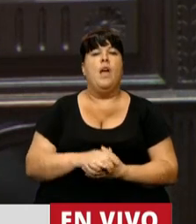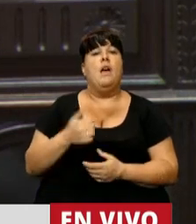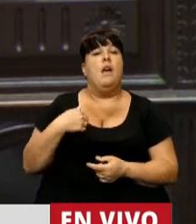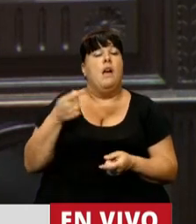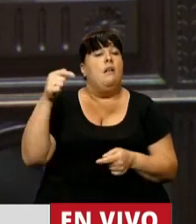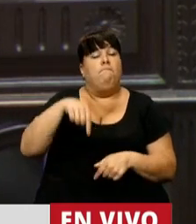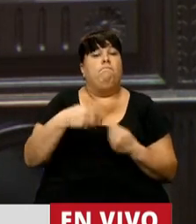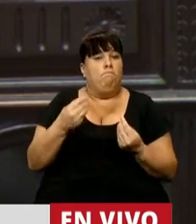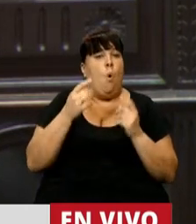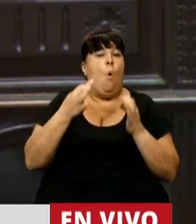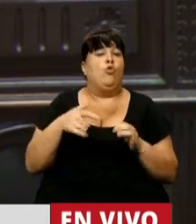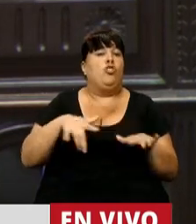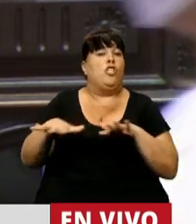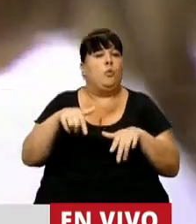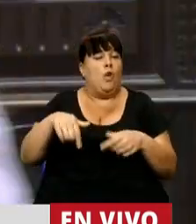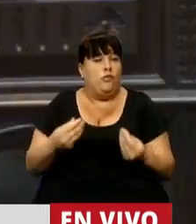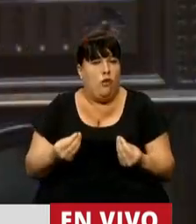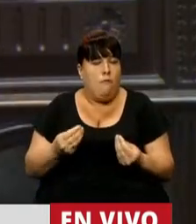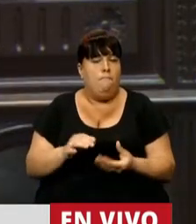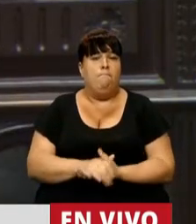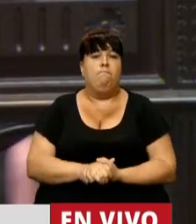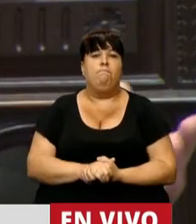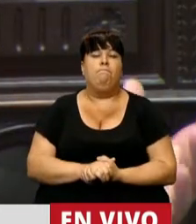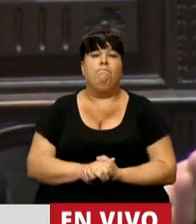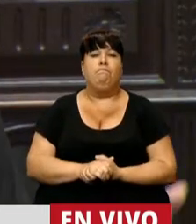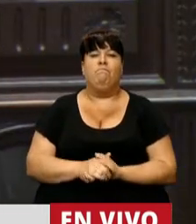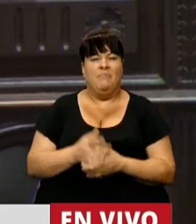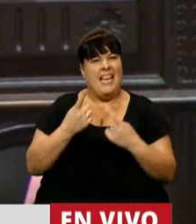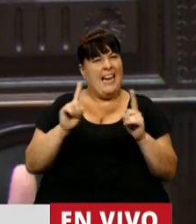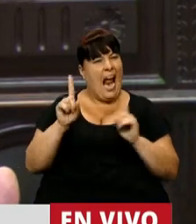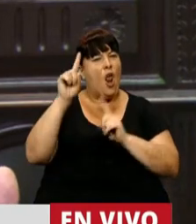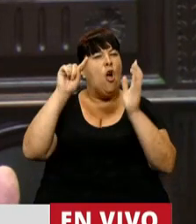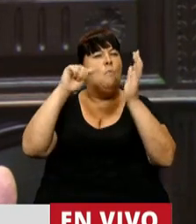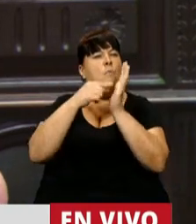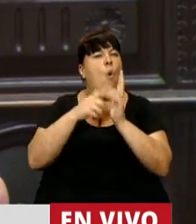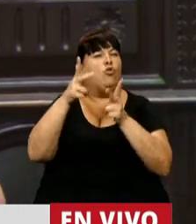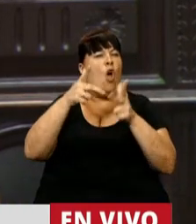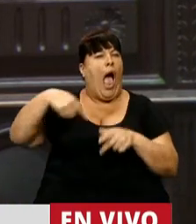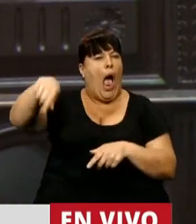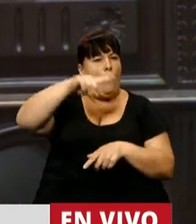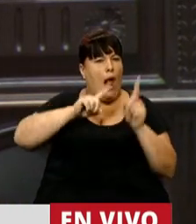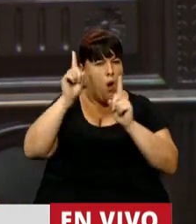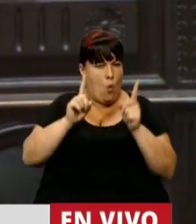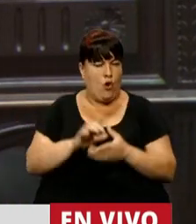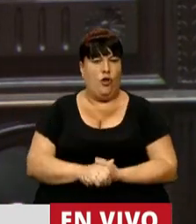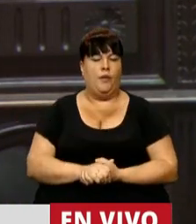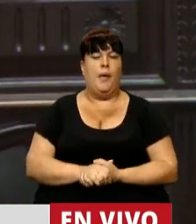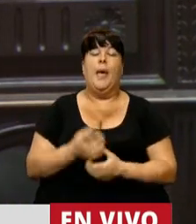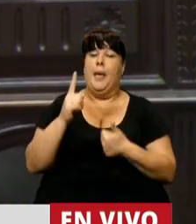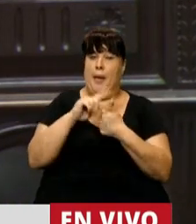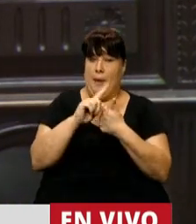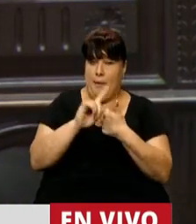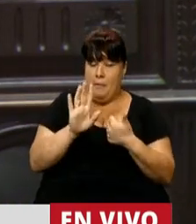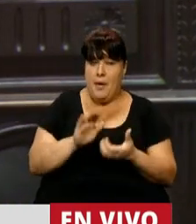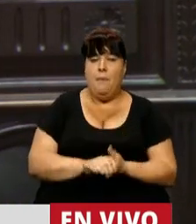venimos a hacer en un contexto, Presidente, donde llama la atención algunas cosas que se han dicho. Primero,